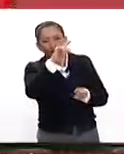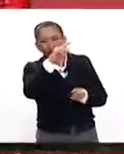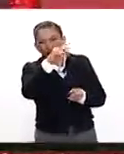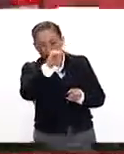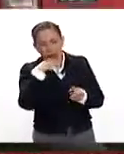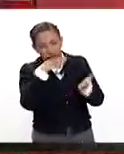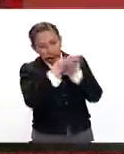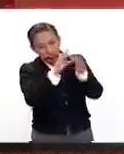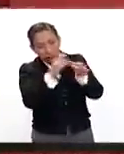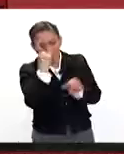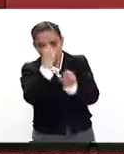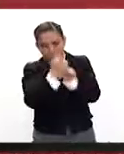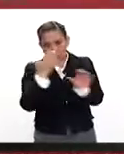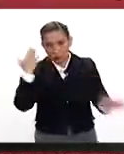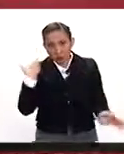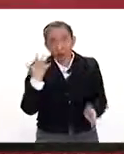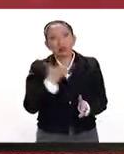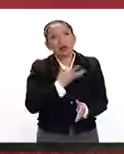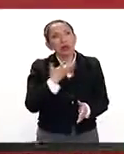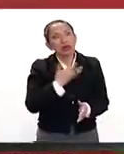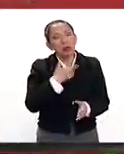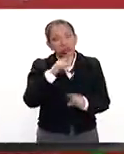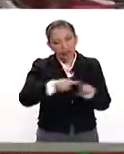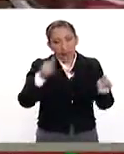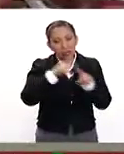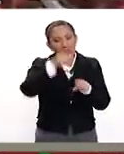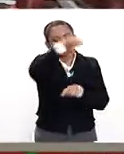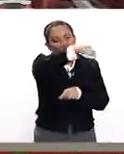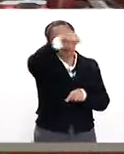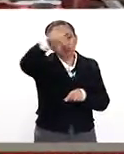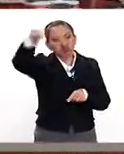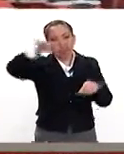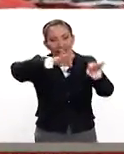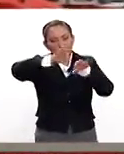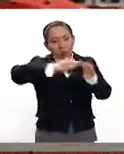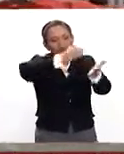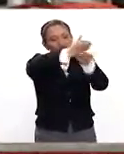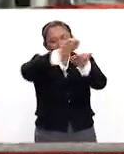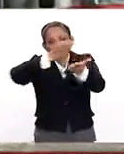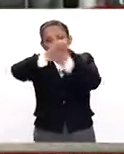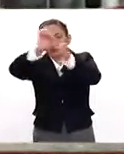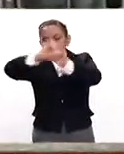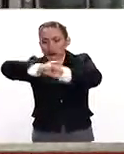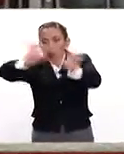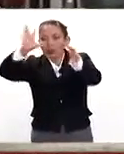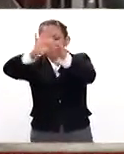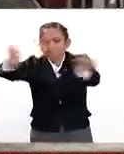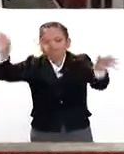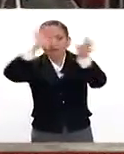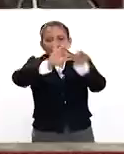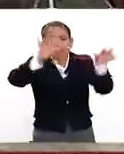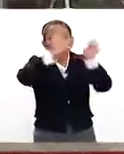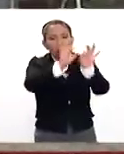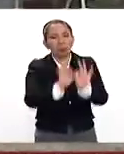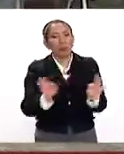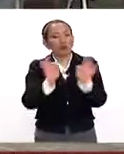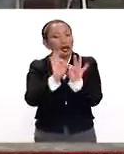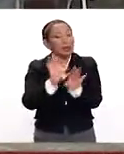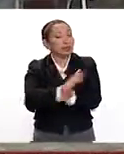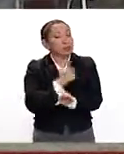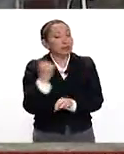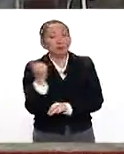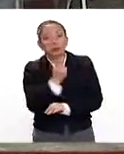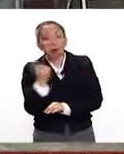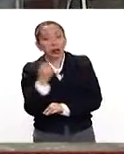afortunadamente el año pasado tuvimos varios puntos trabajando, y eso fue muy importante, porque tuvimos una